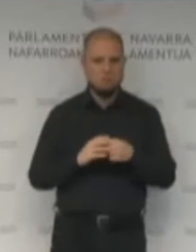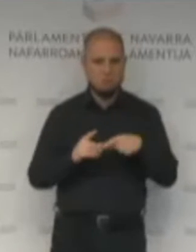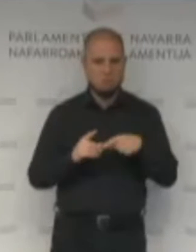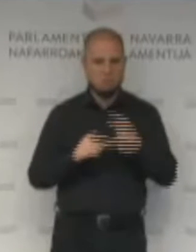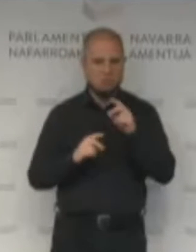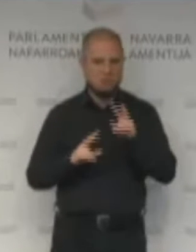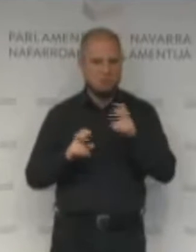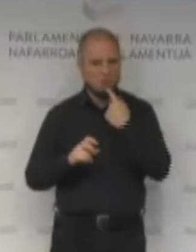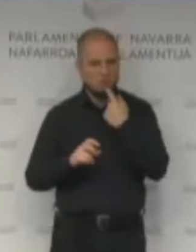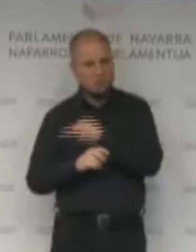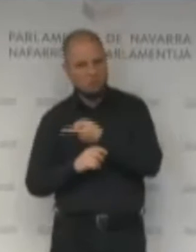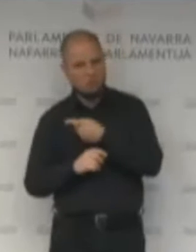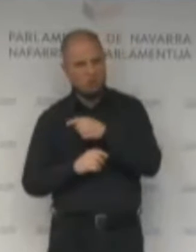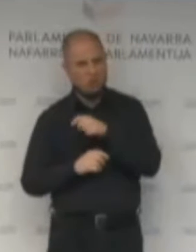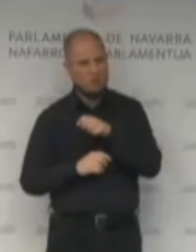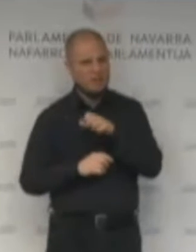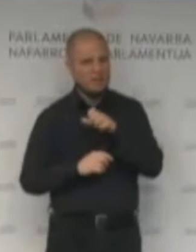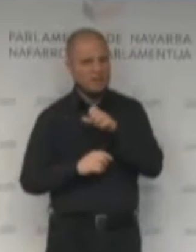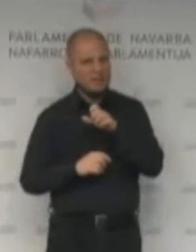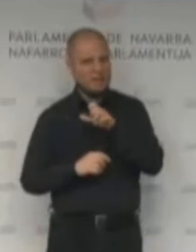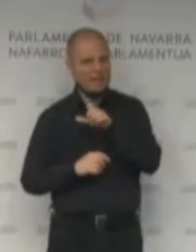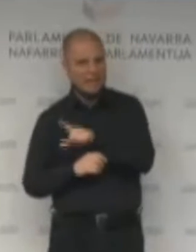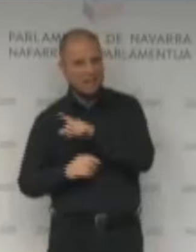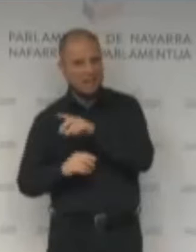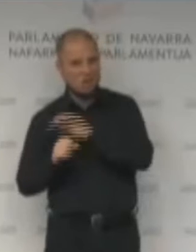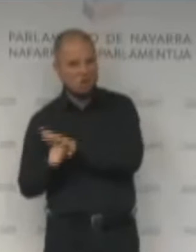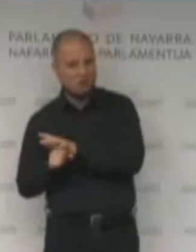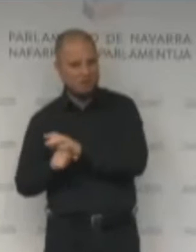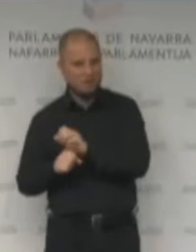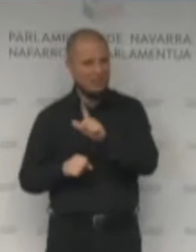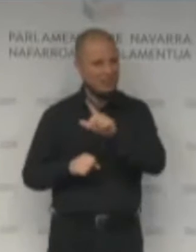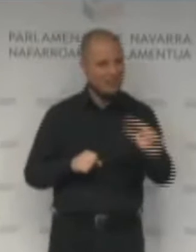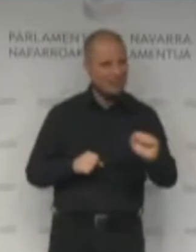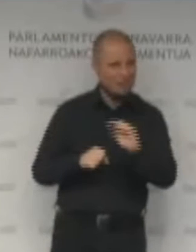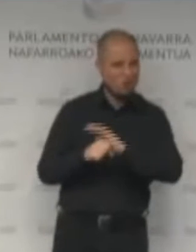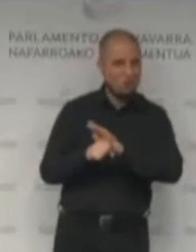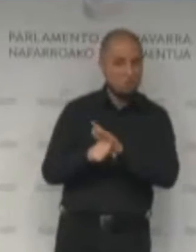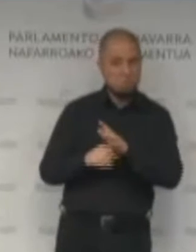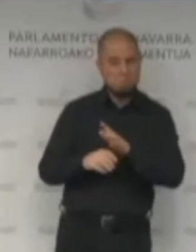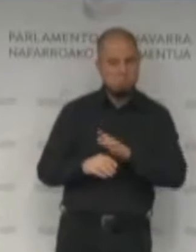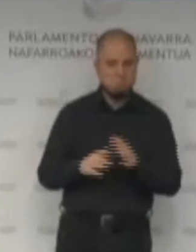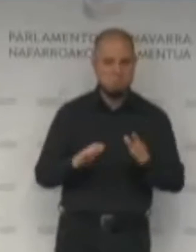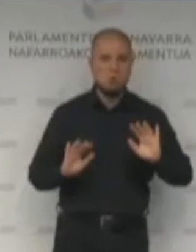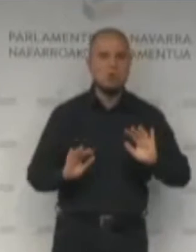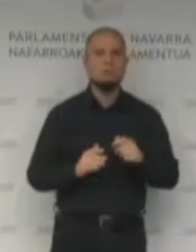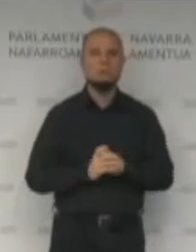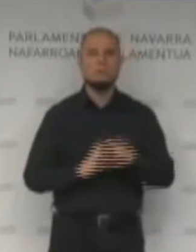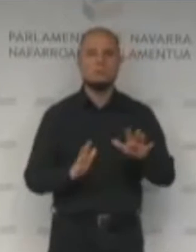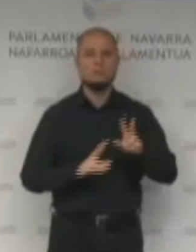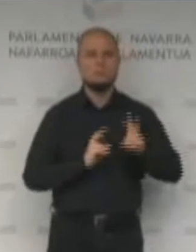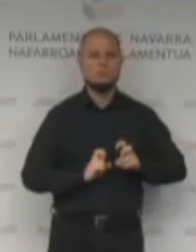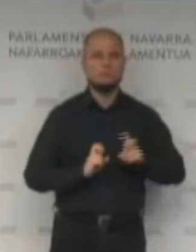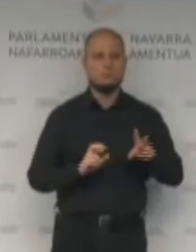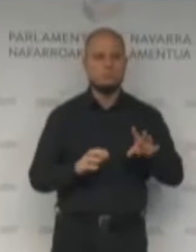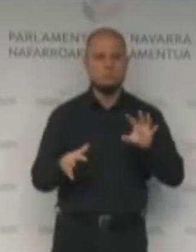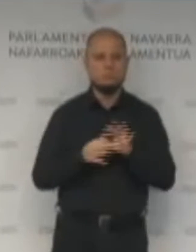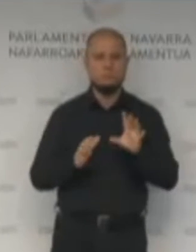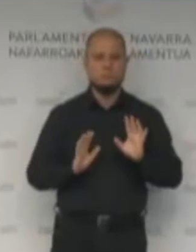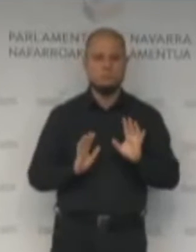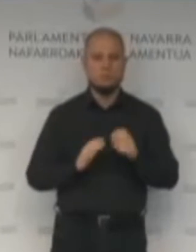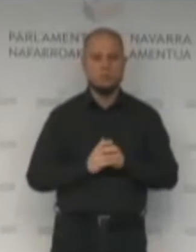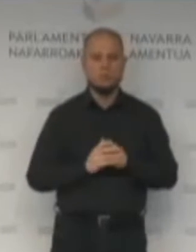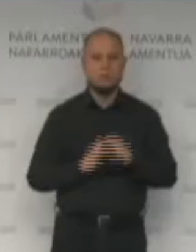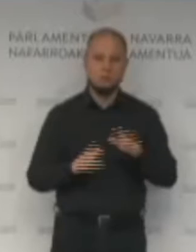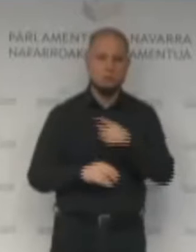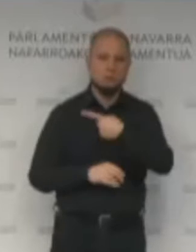también, pues tiene seguramente mucho más que ver de lo que pudiera parecer en un inicio y para las mujeres y los hombres de